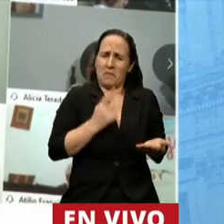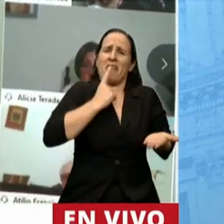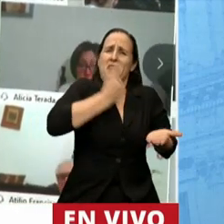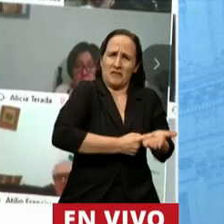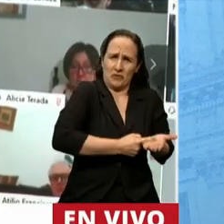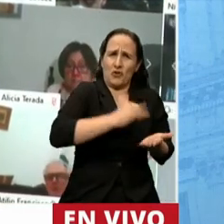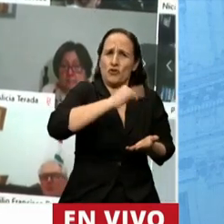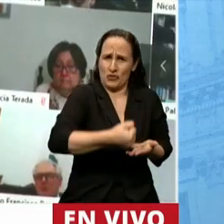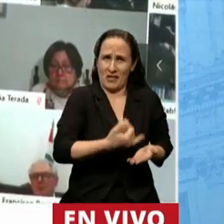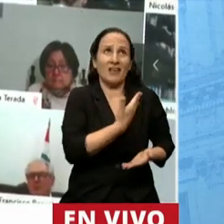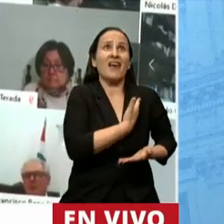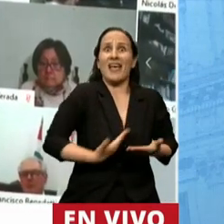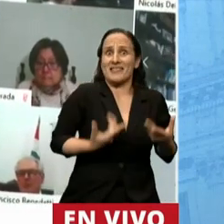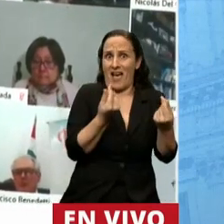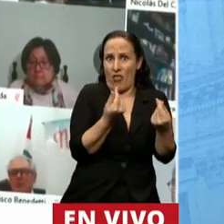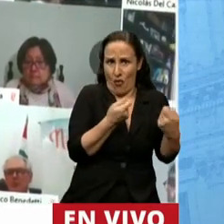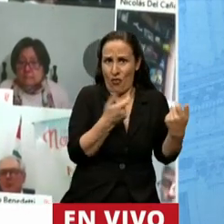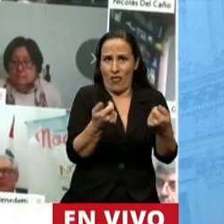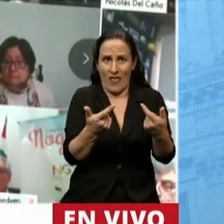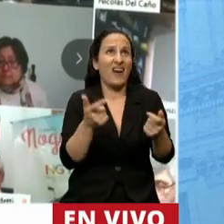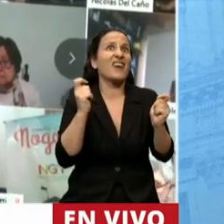que son de todos y todas nosotros.